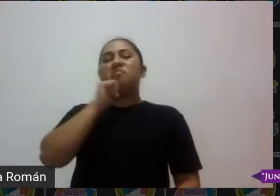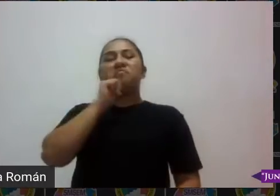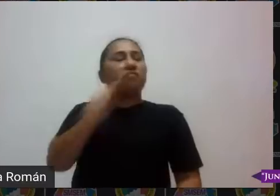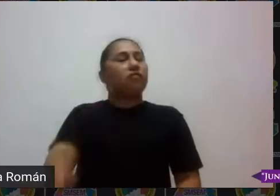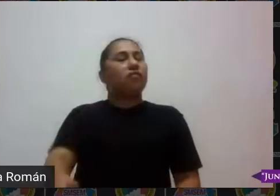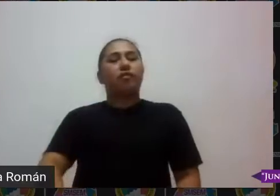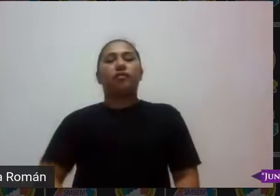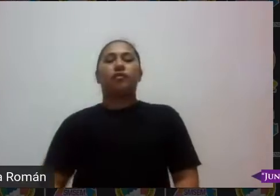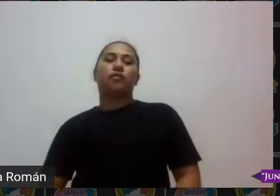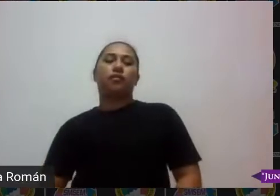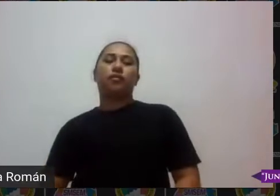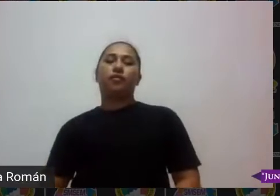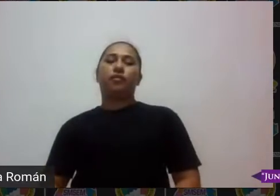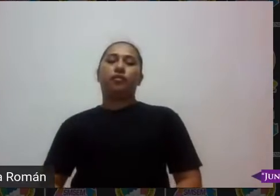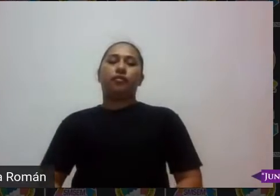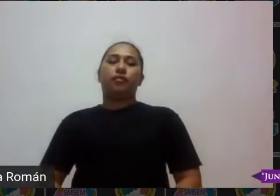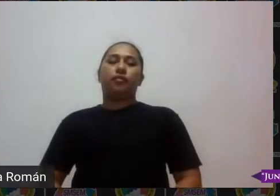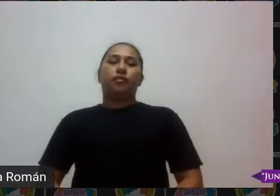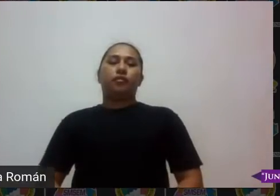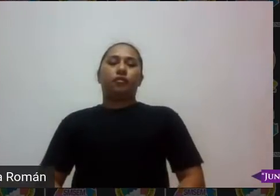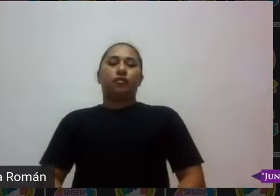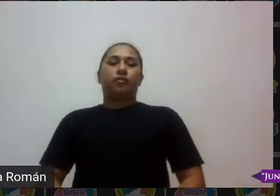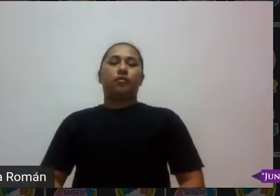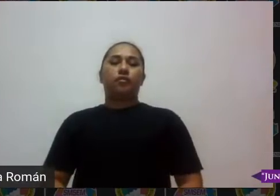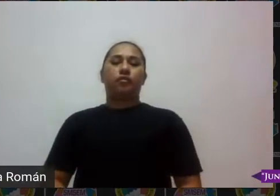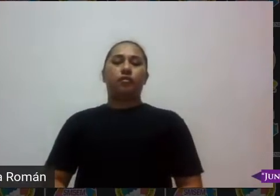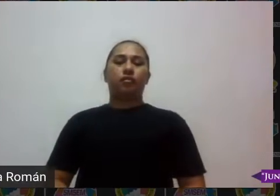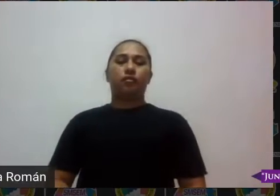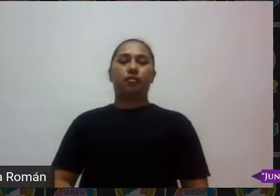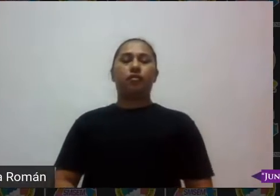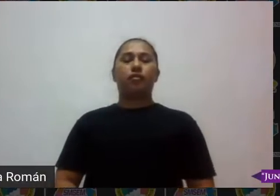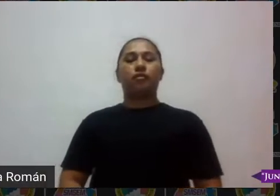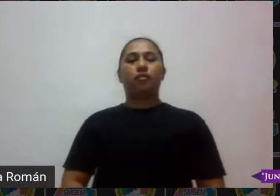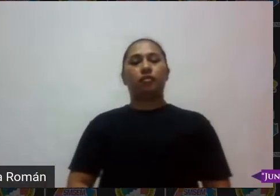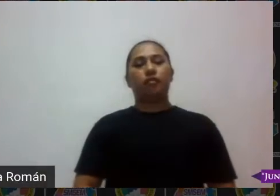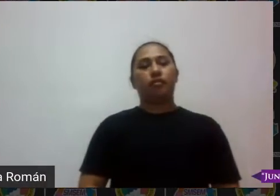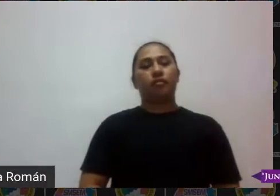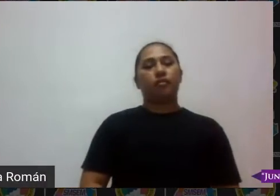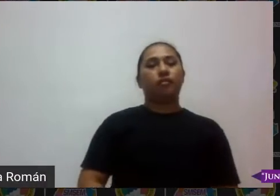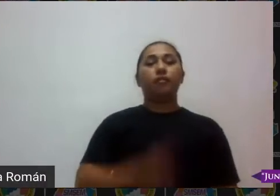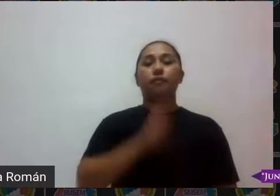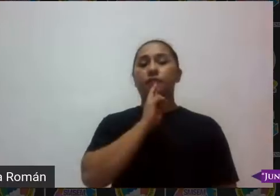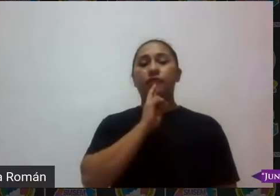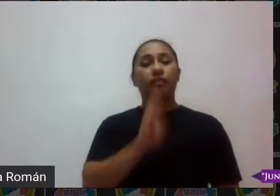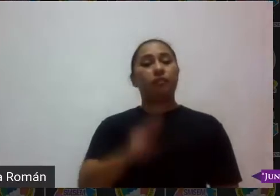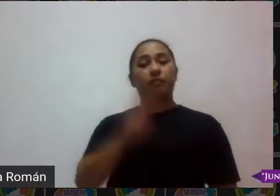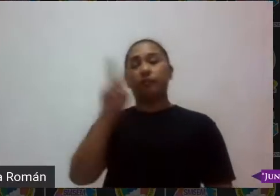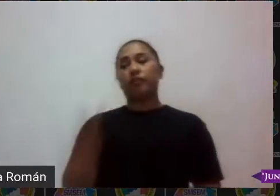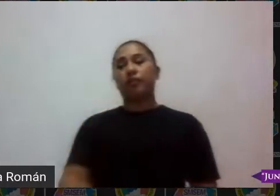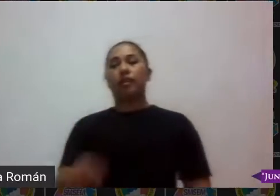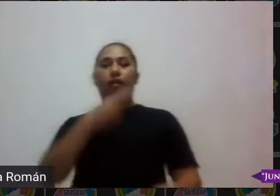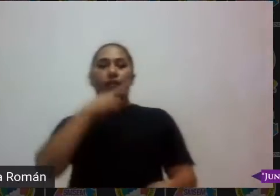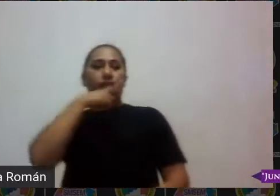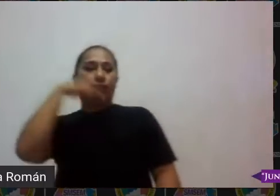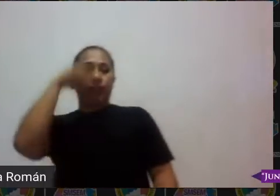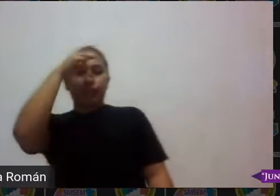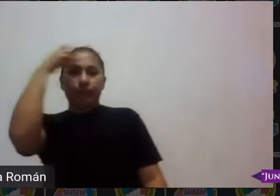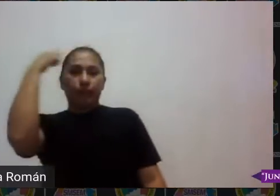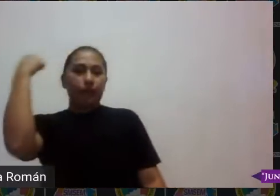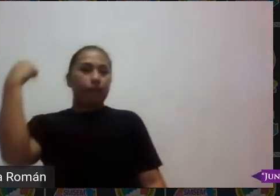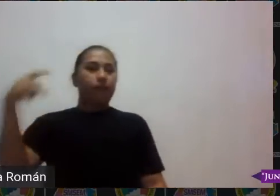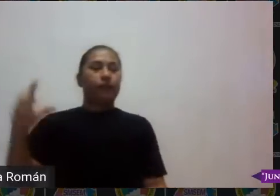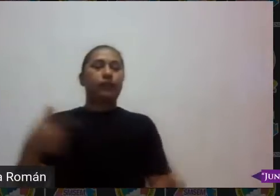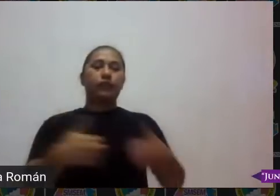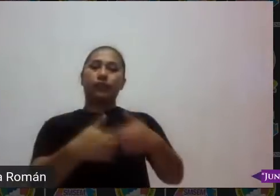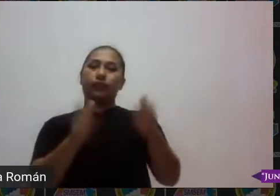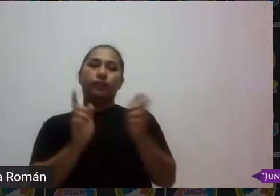es una respuesta muy sencilla esos grupos técnicos cuando no a veces no permiten ni siquiera que se les